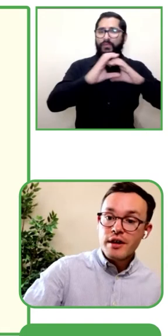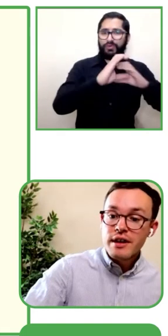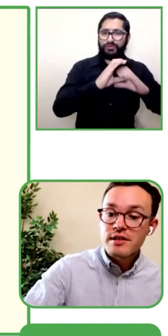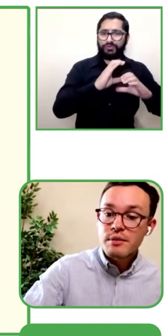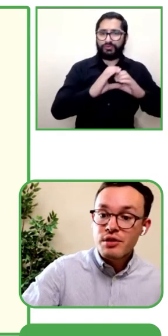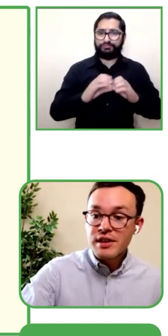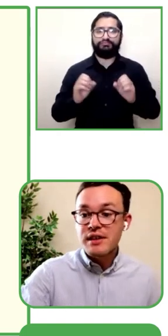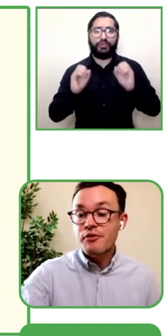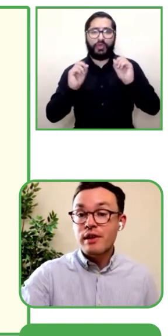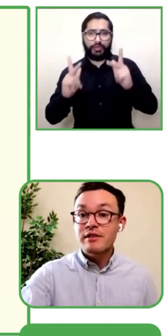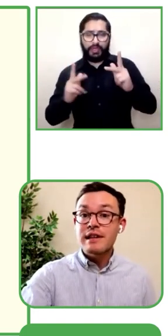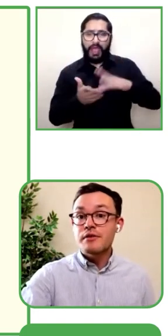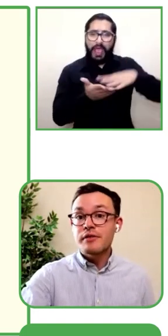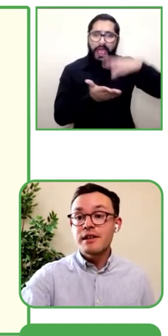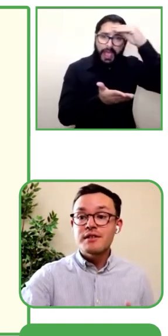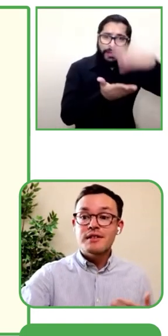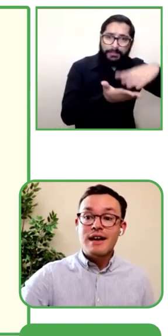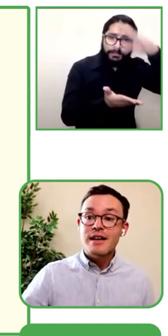familiar.